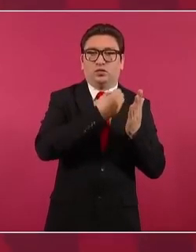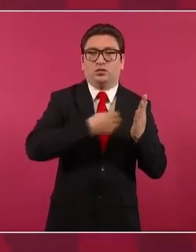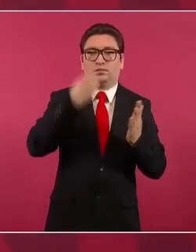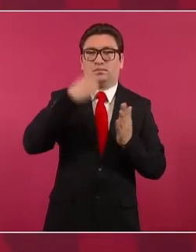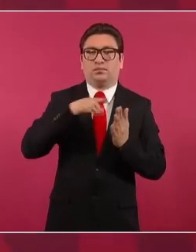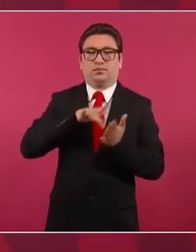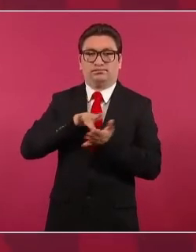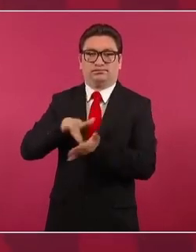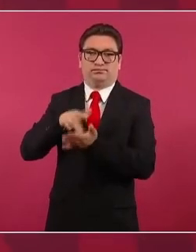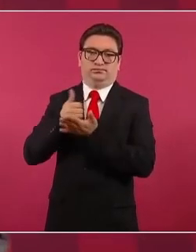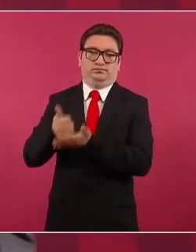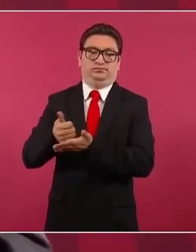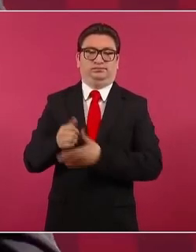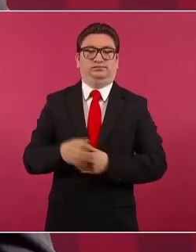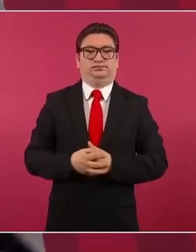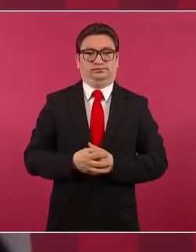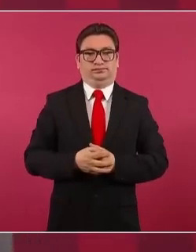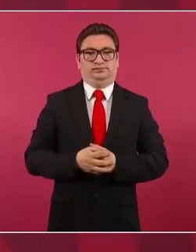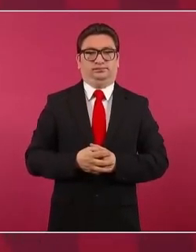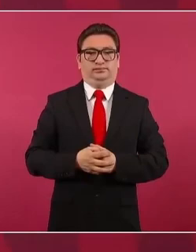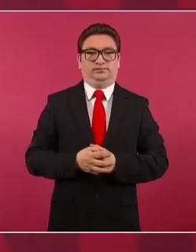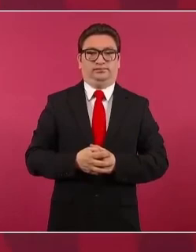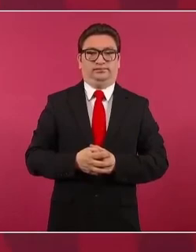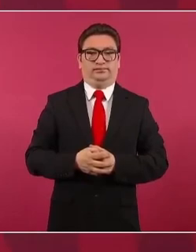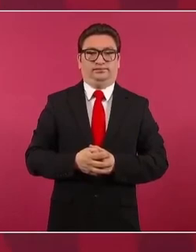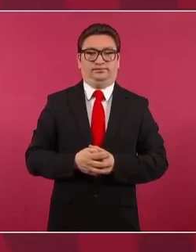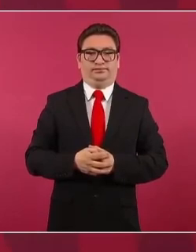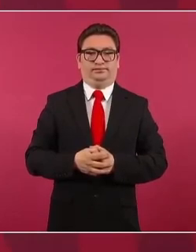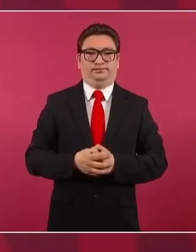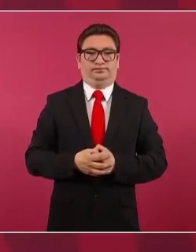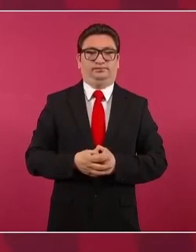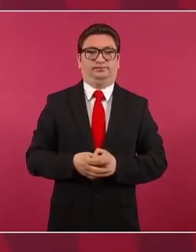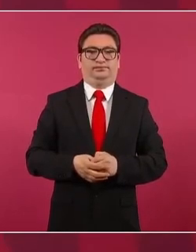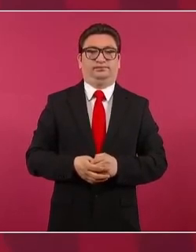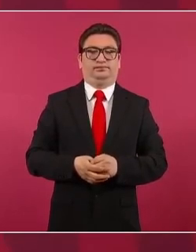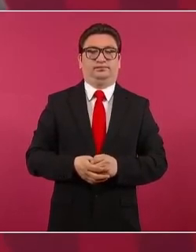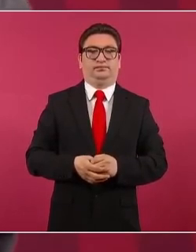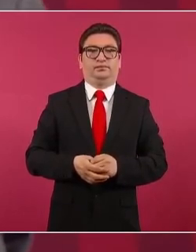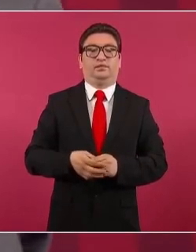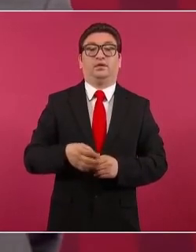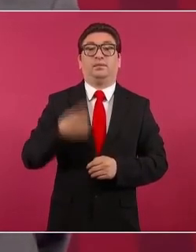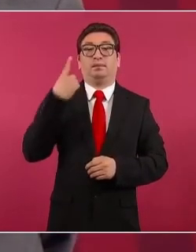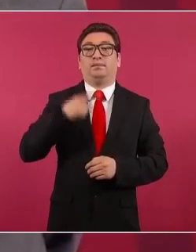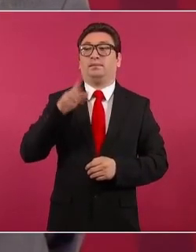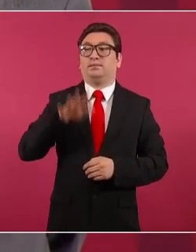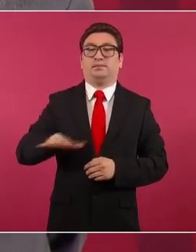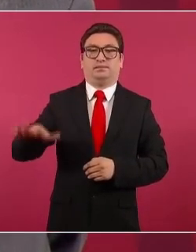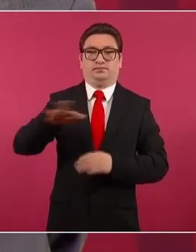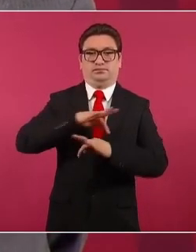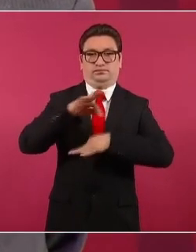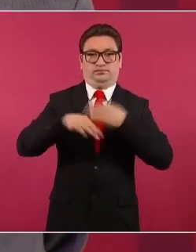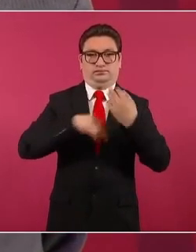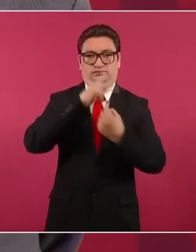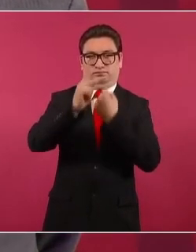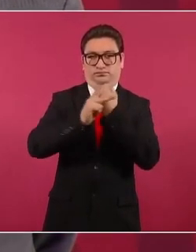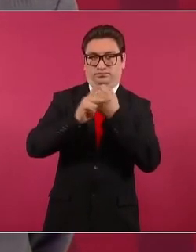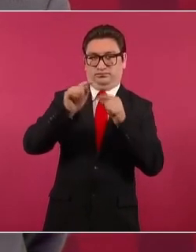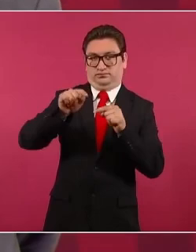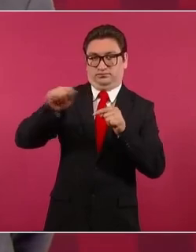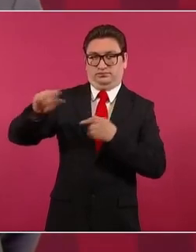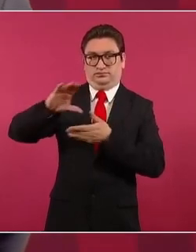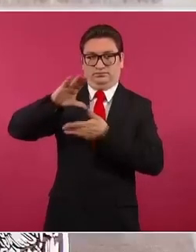a los pueblos de países de